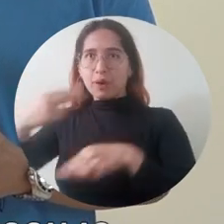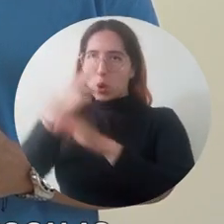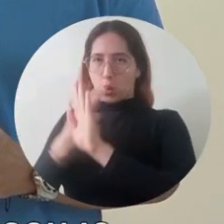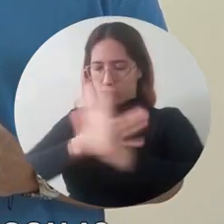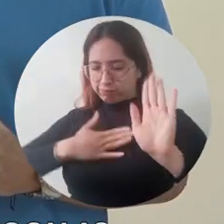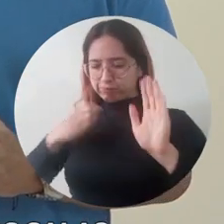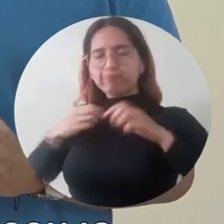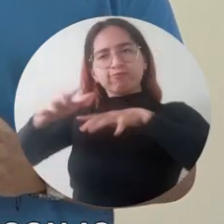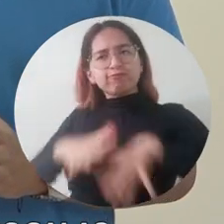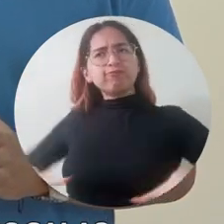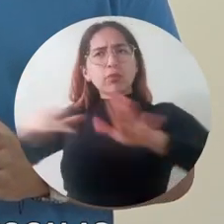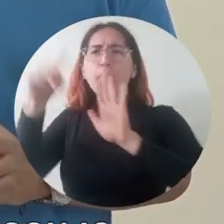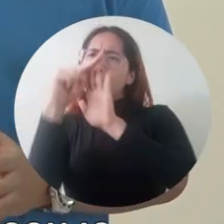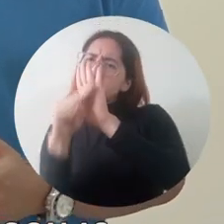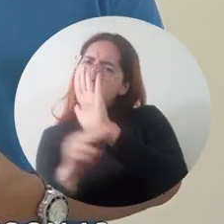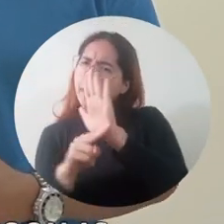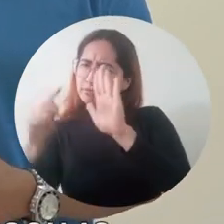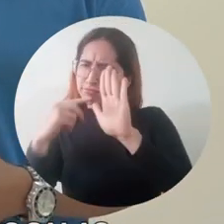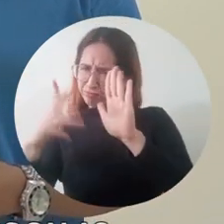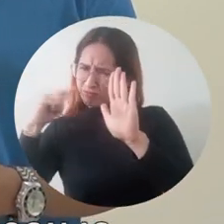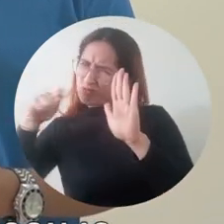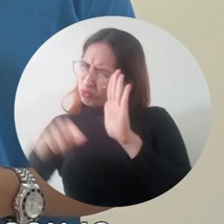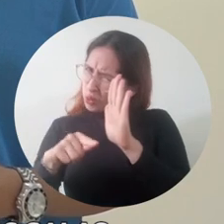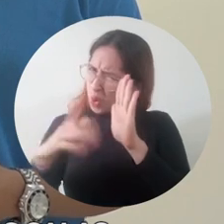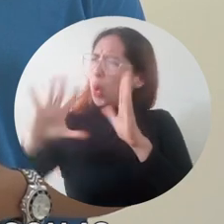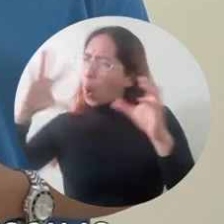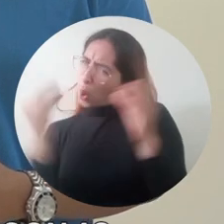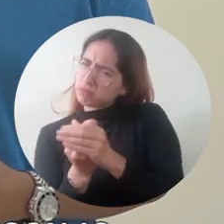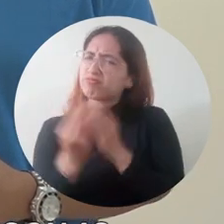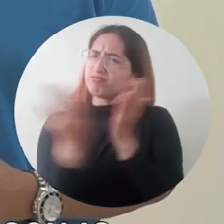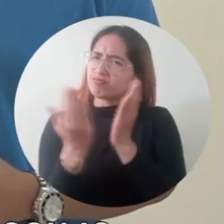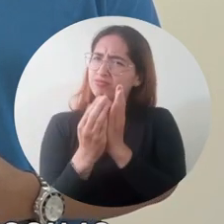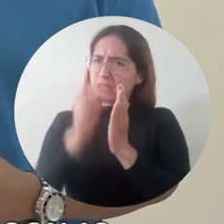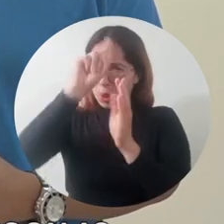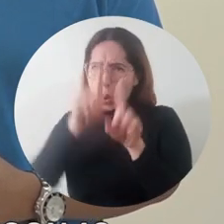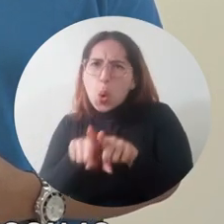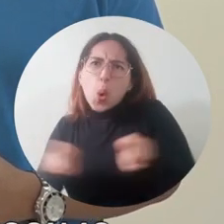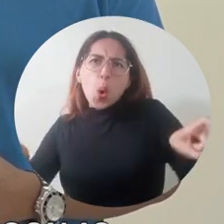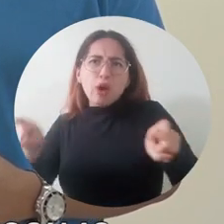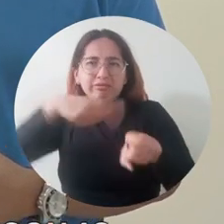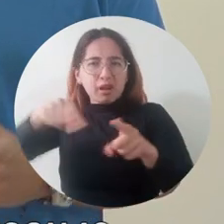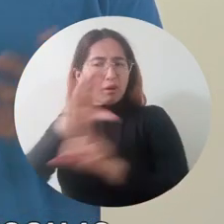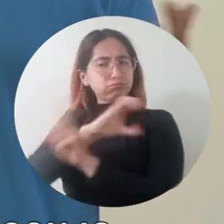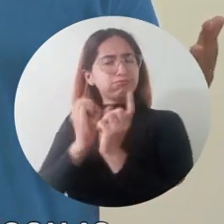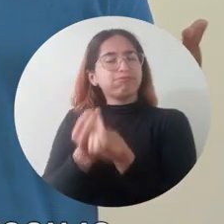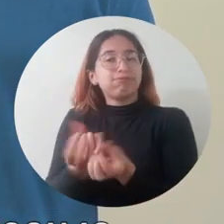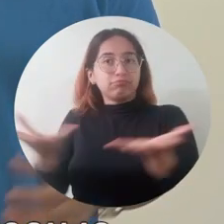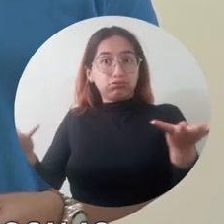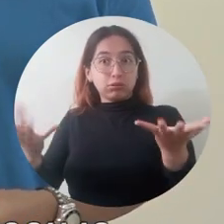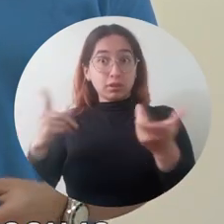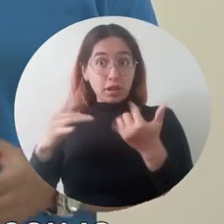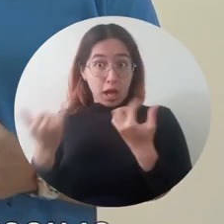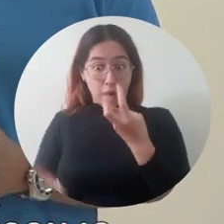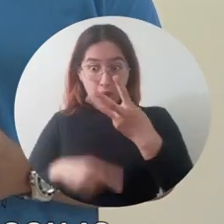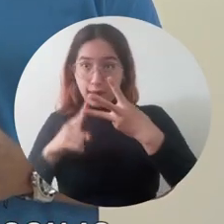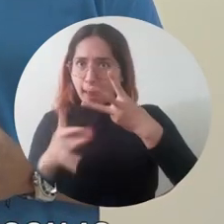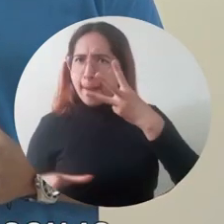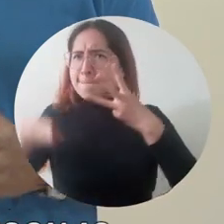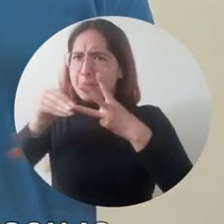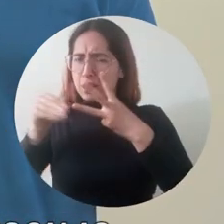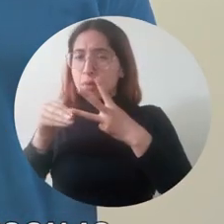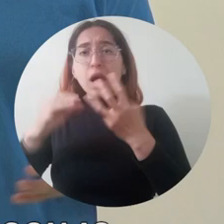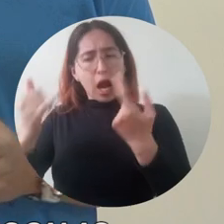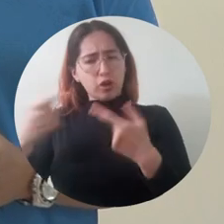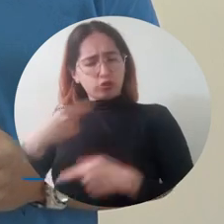territorio a través de una política educativa inclusiva, pluridiversa e intercultural. Y tercero y más importante,